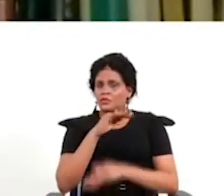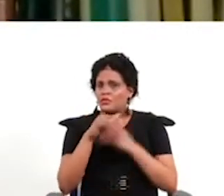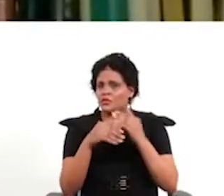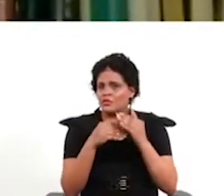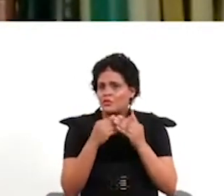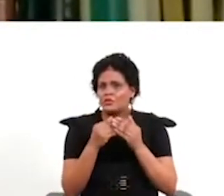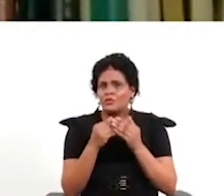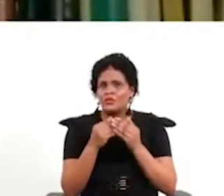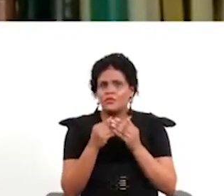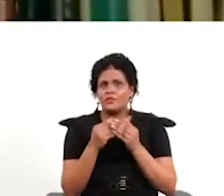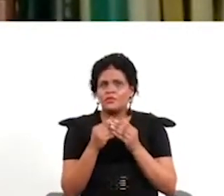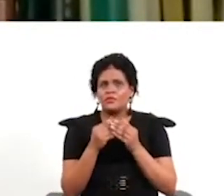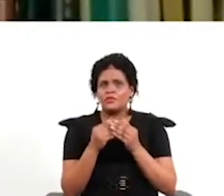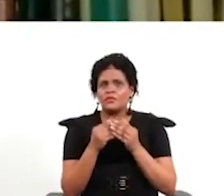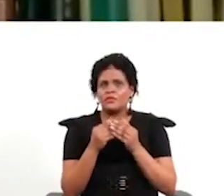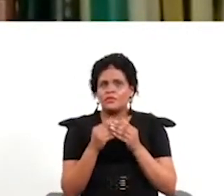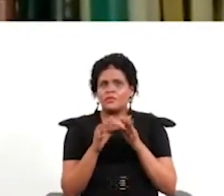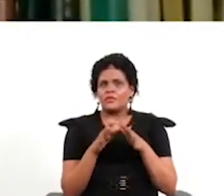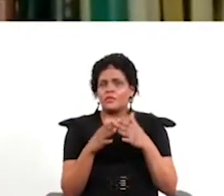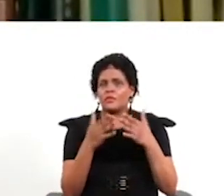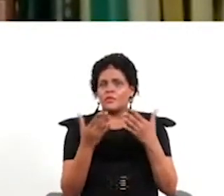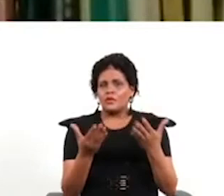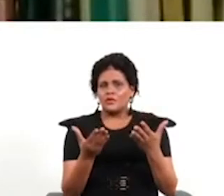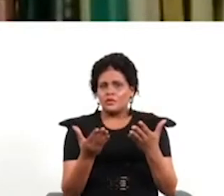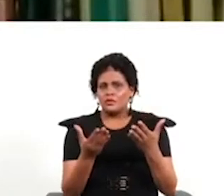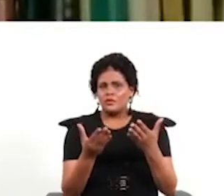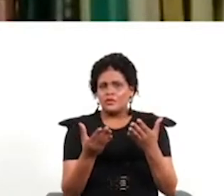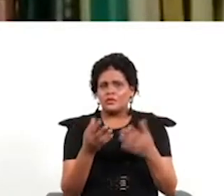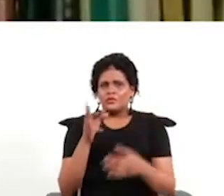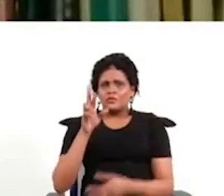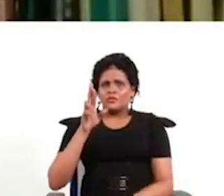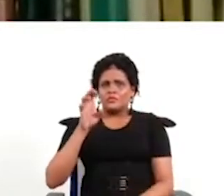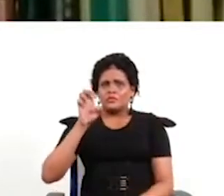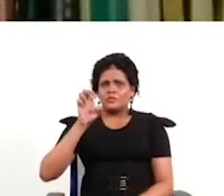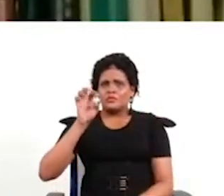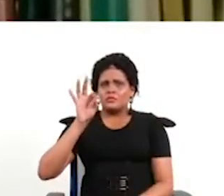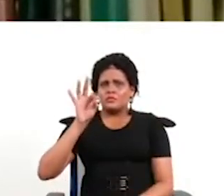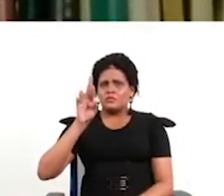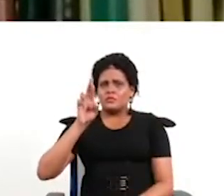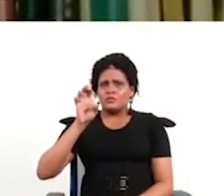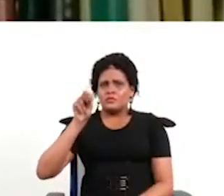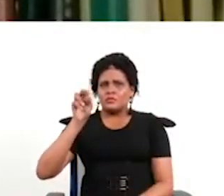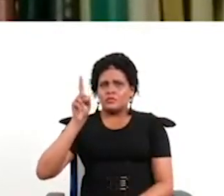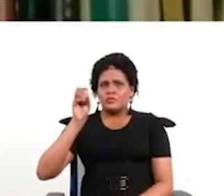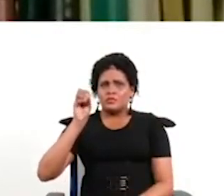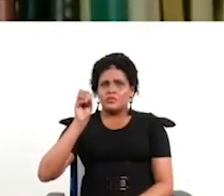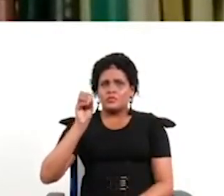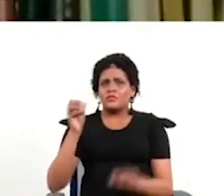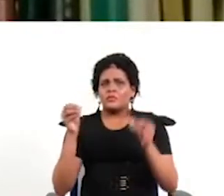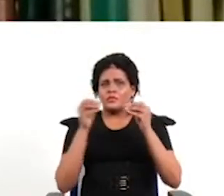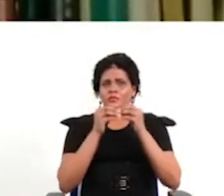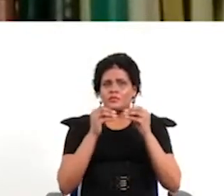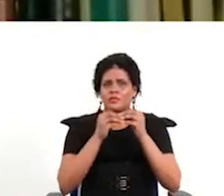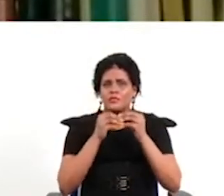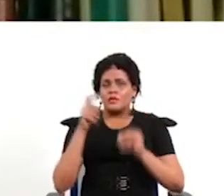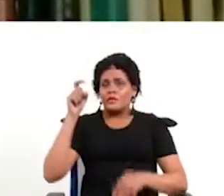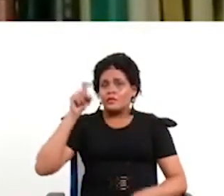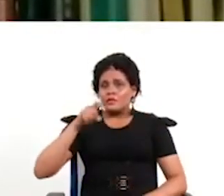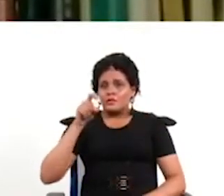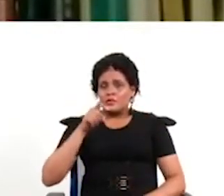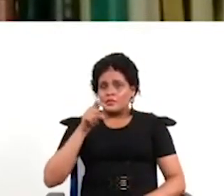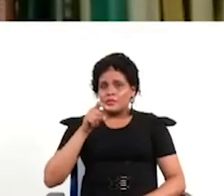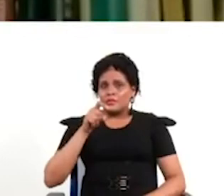de barniz legitimador del referendo ha estado muy presente a lo largo del tiempo en tiempos más